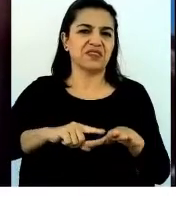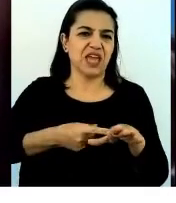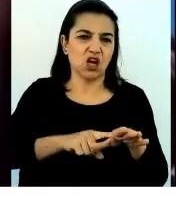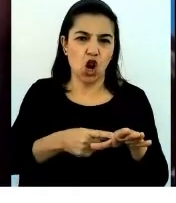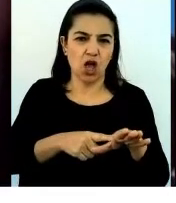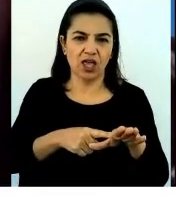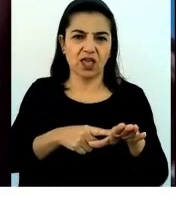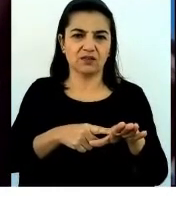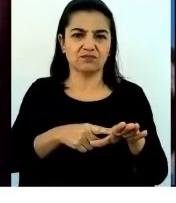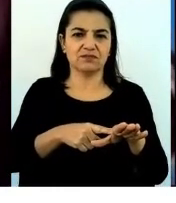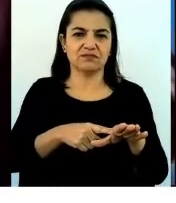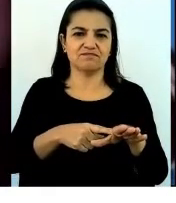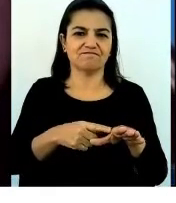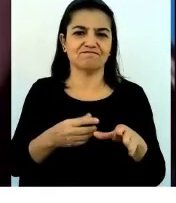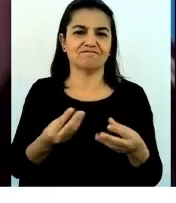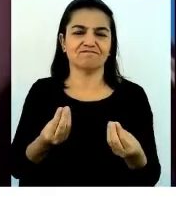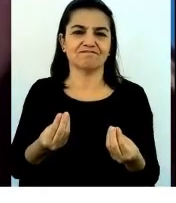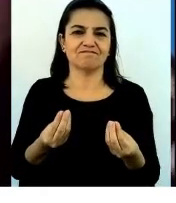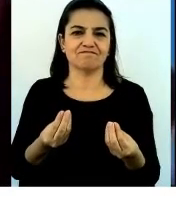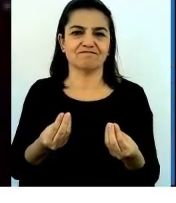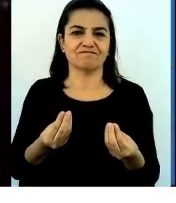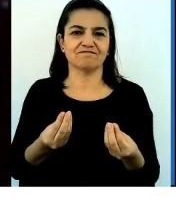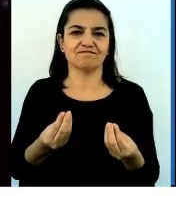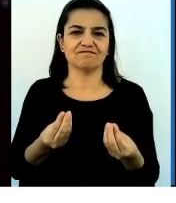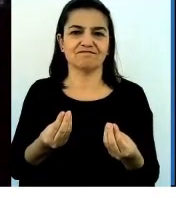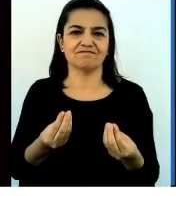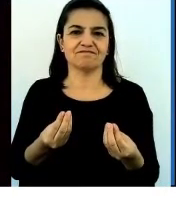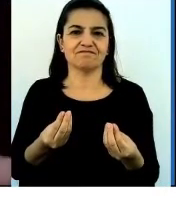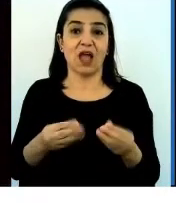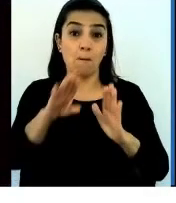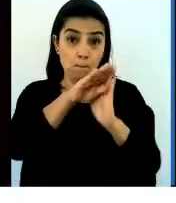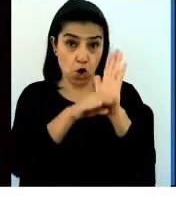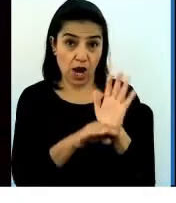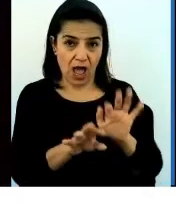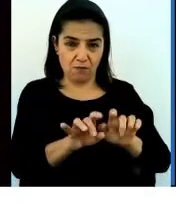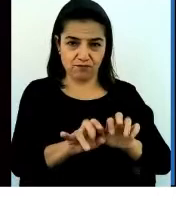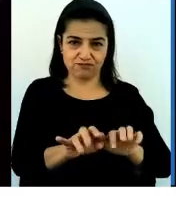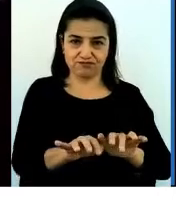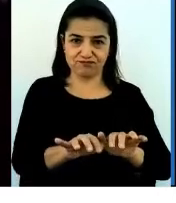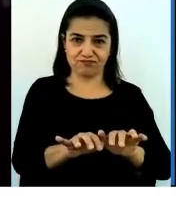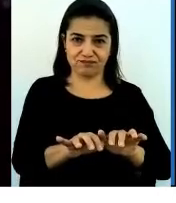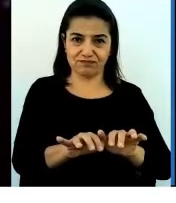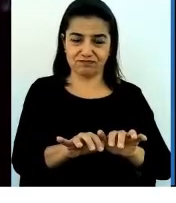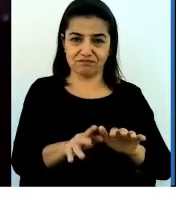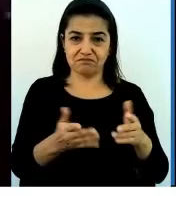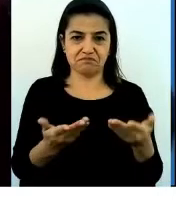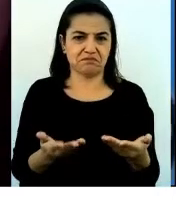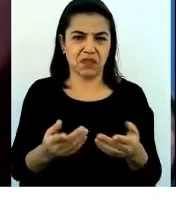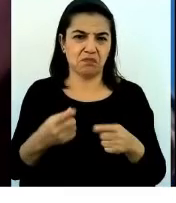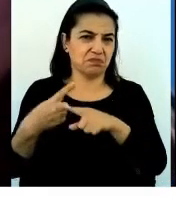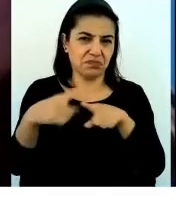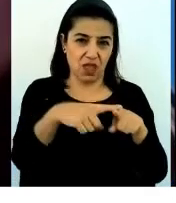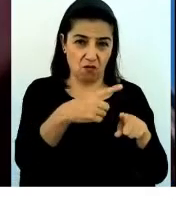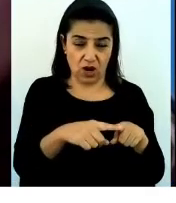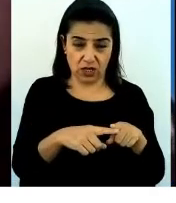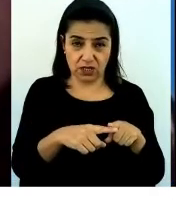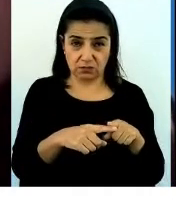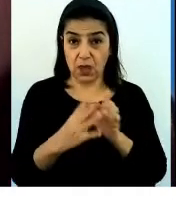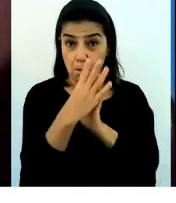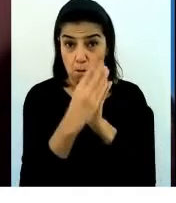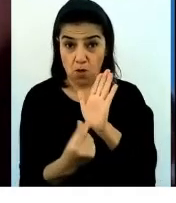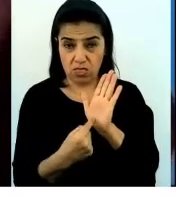sea proteomics, que sea enzymology. Pues en todo eso,